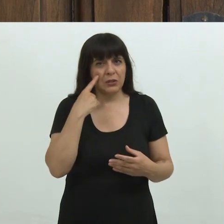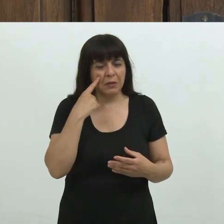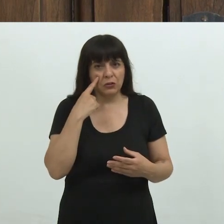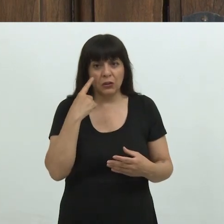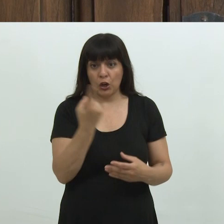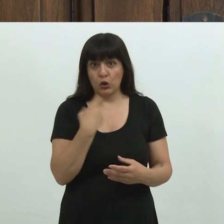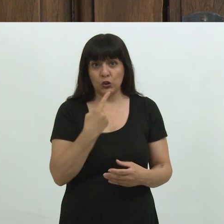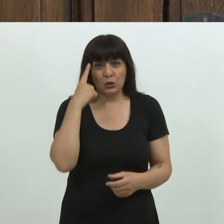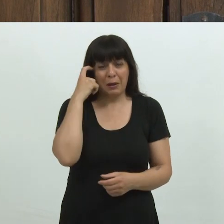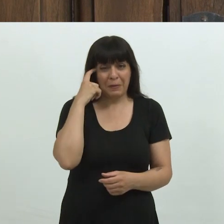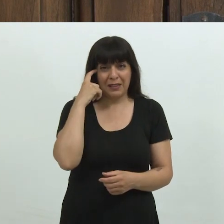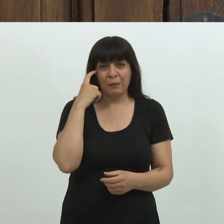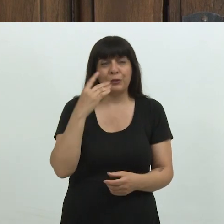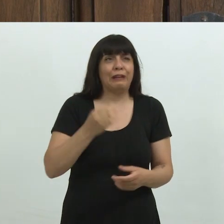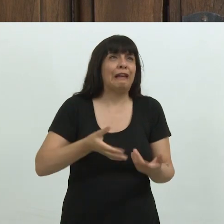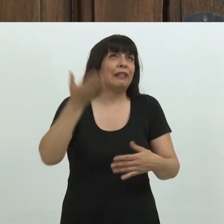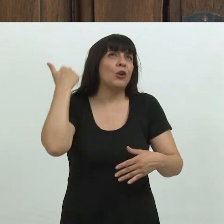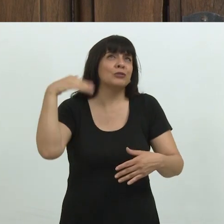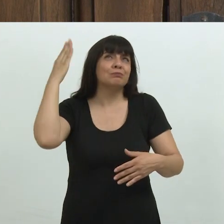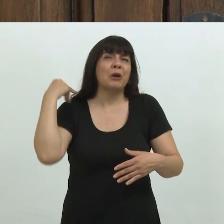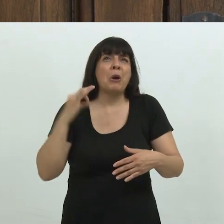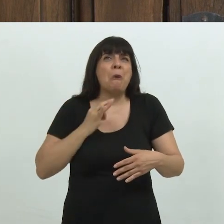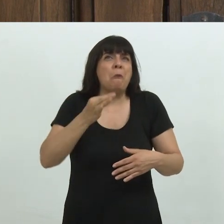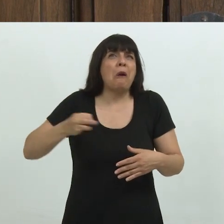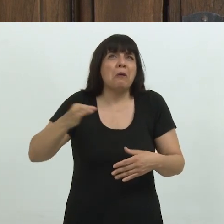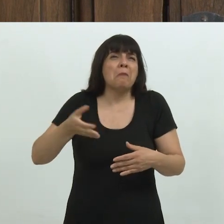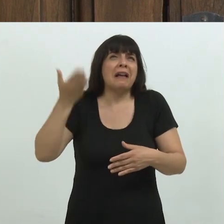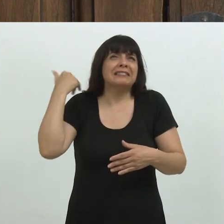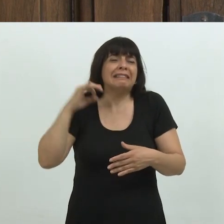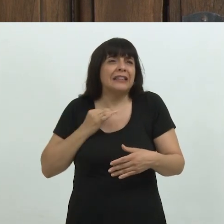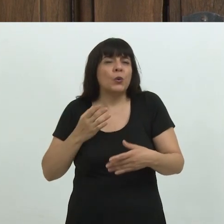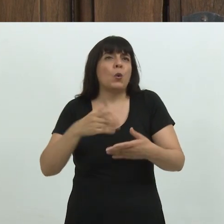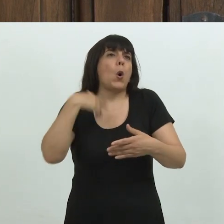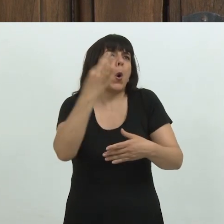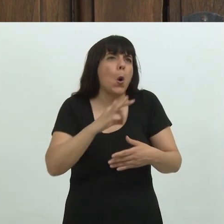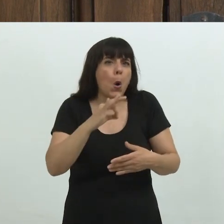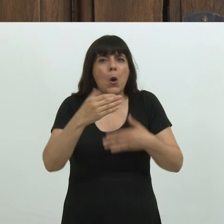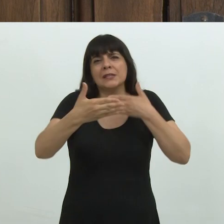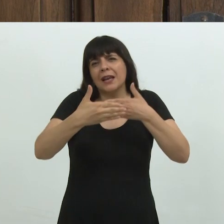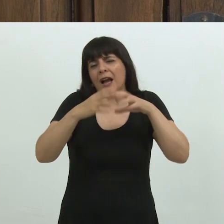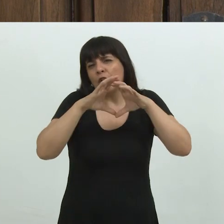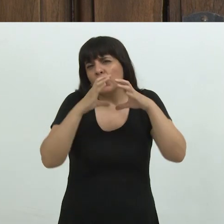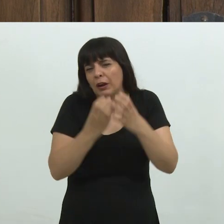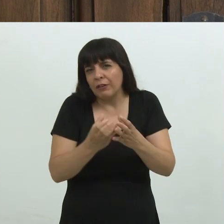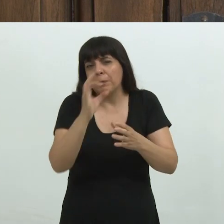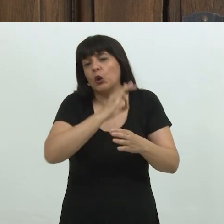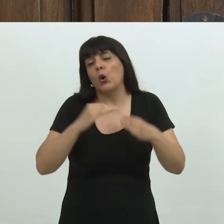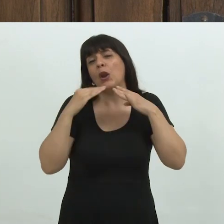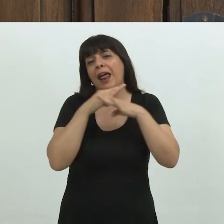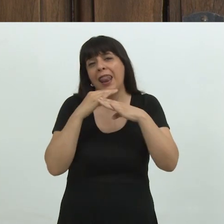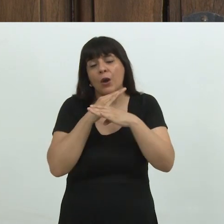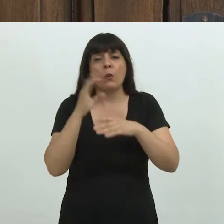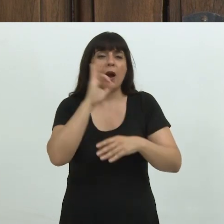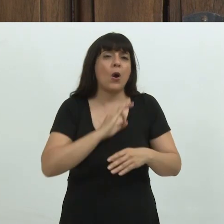estudios de los pueblos más antiguos en el tiempo o más cercanos geográficamente, las lenguas, las prácticas